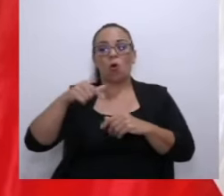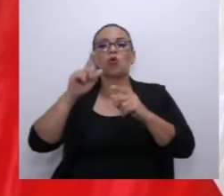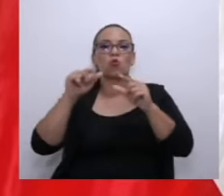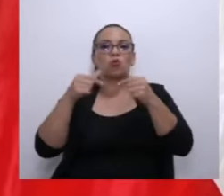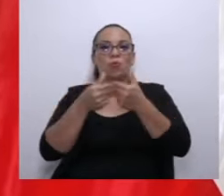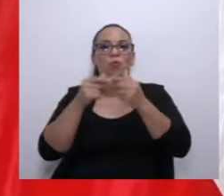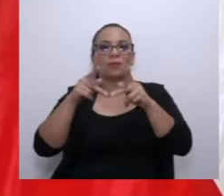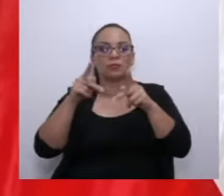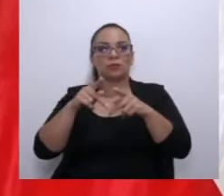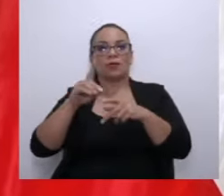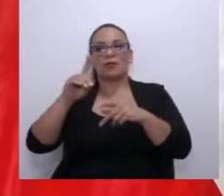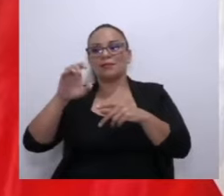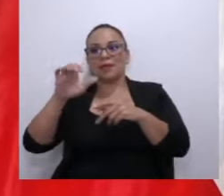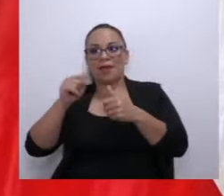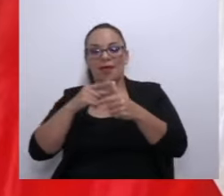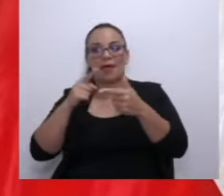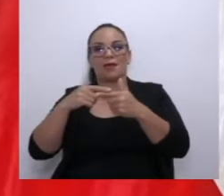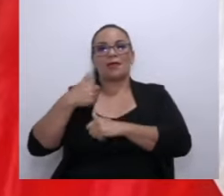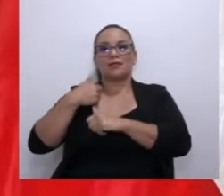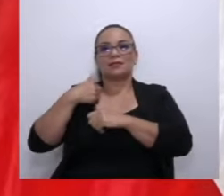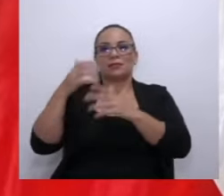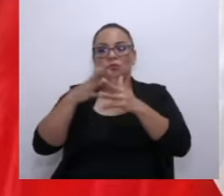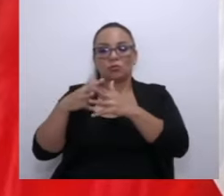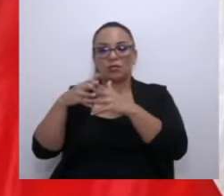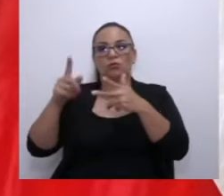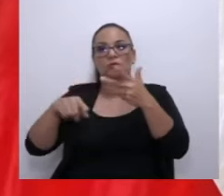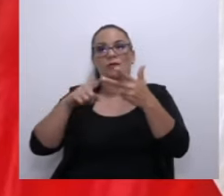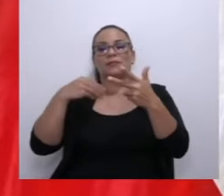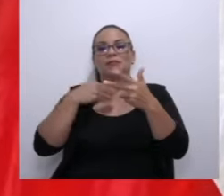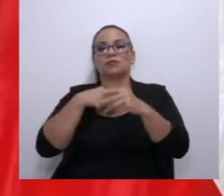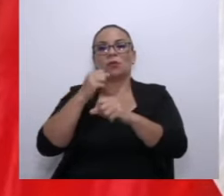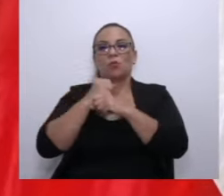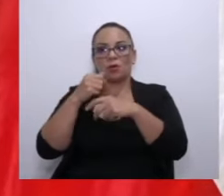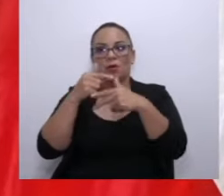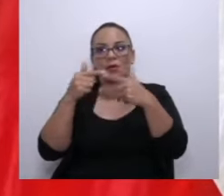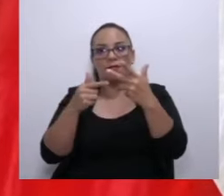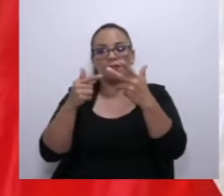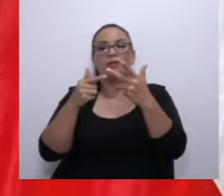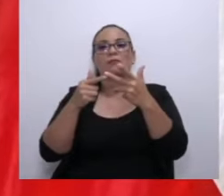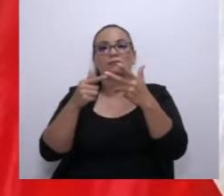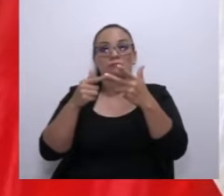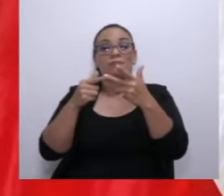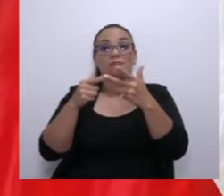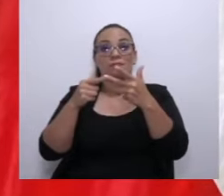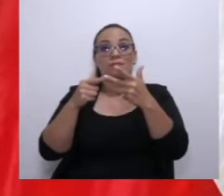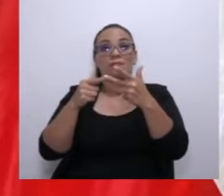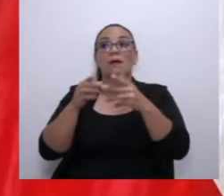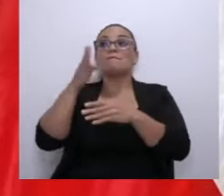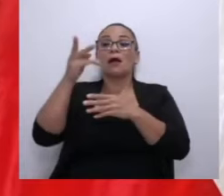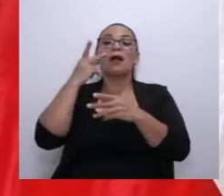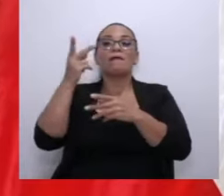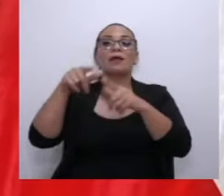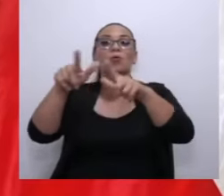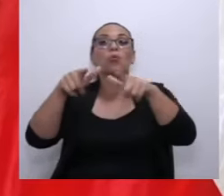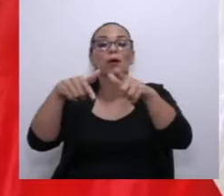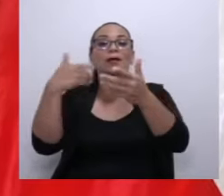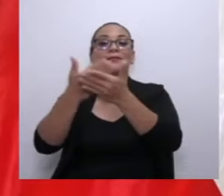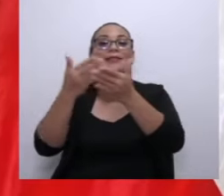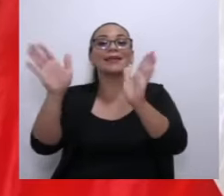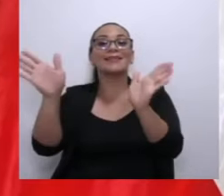de la DEA, del Ejército de los Estados Unidos, de nuestro Ministerio de Seguridad, viendo los sitios para donde vienen los escáneres, llegaron ayer.